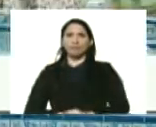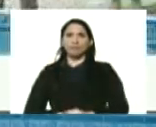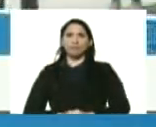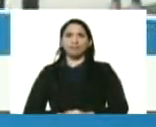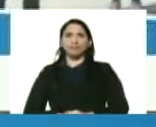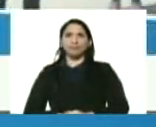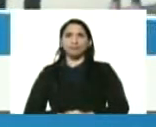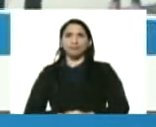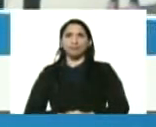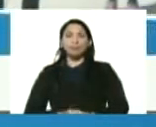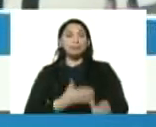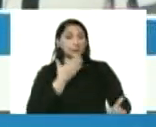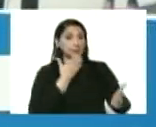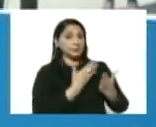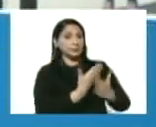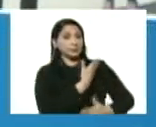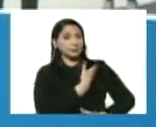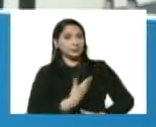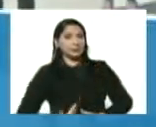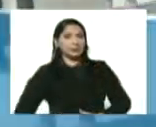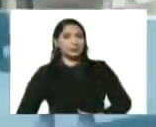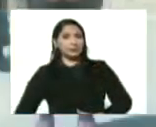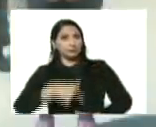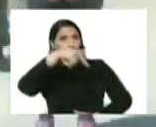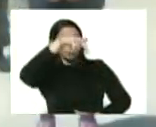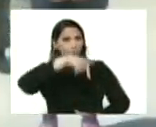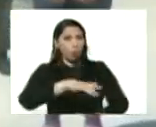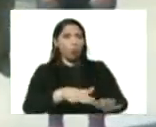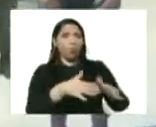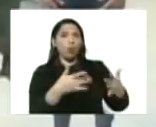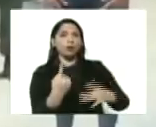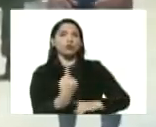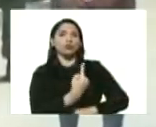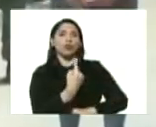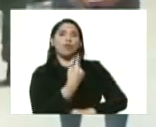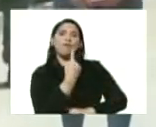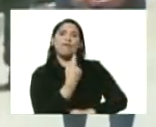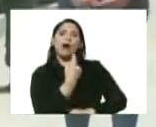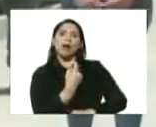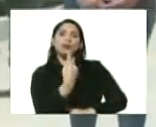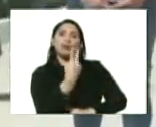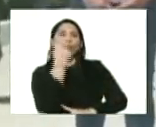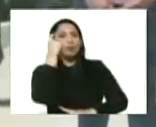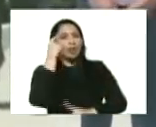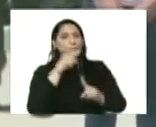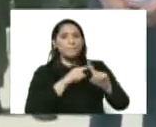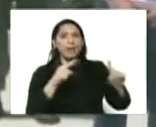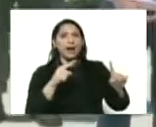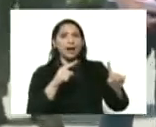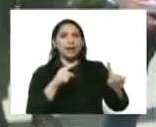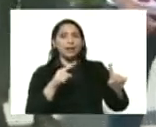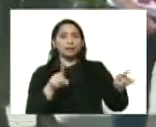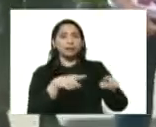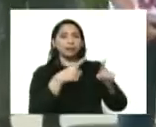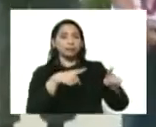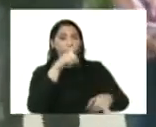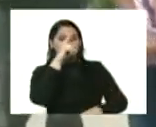gracias presidente y es que hoy cuando solo faltan dos días para el aniversario